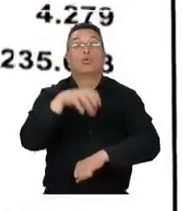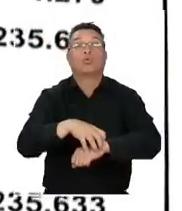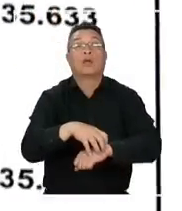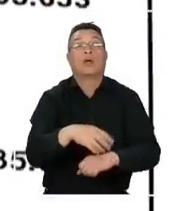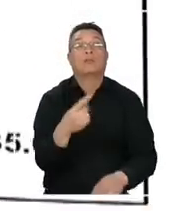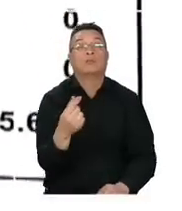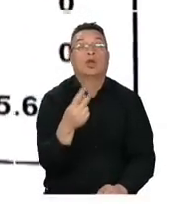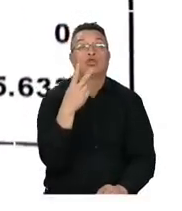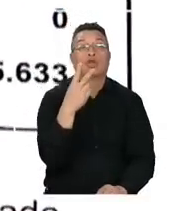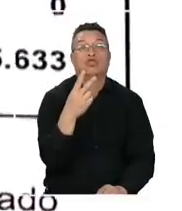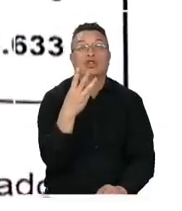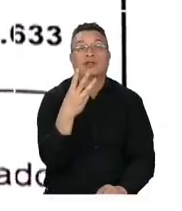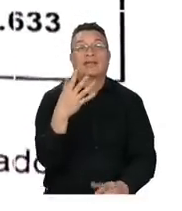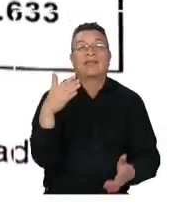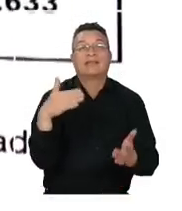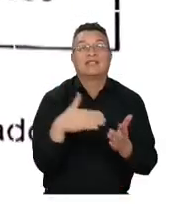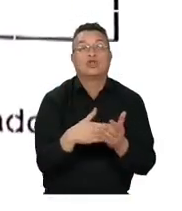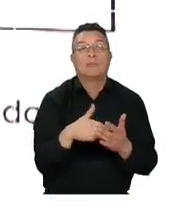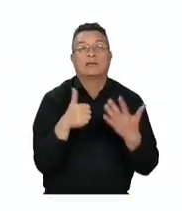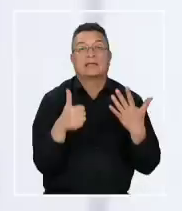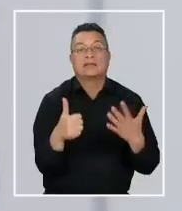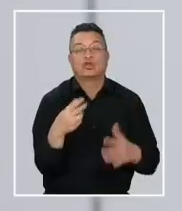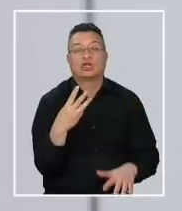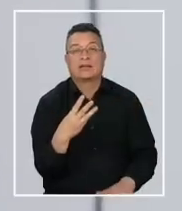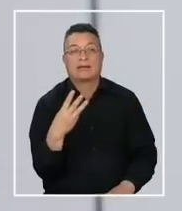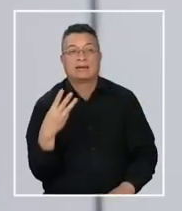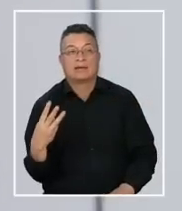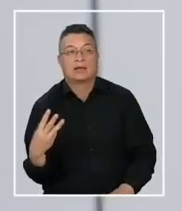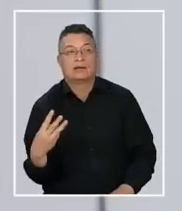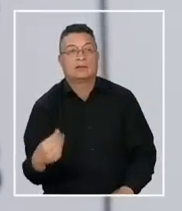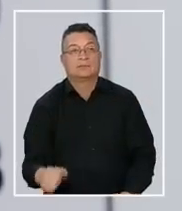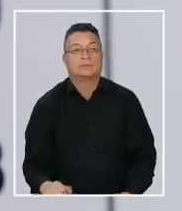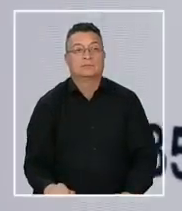235.633 pesos.